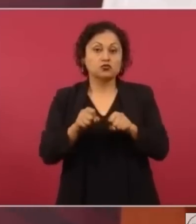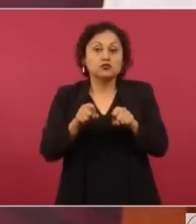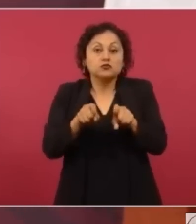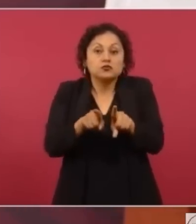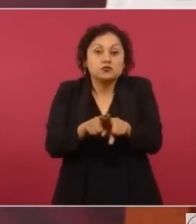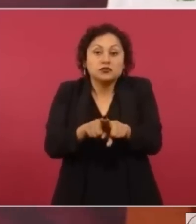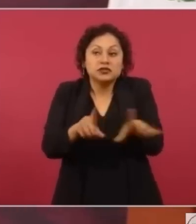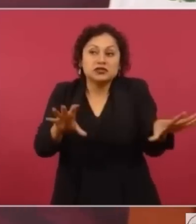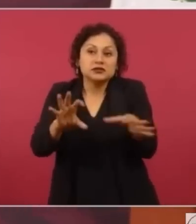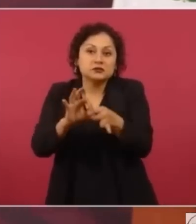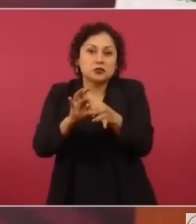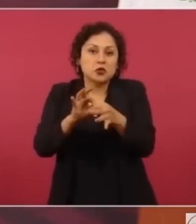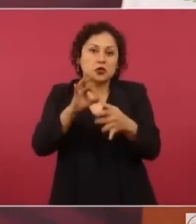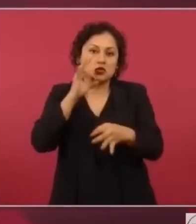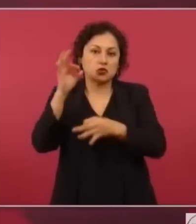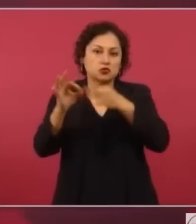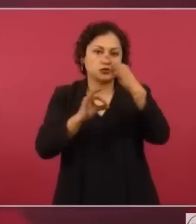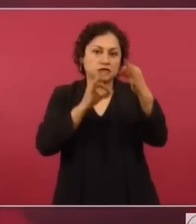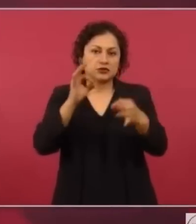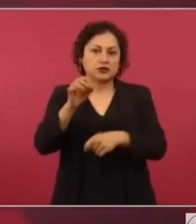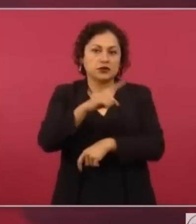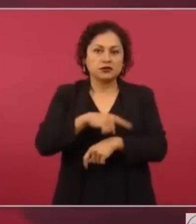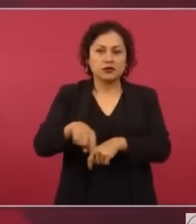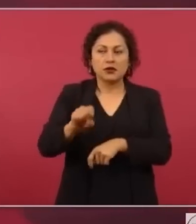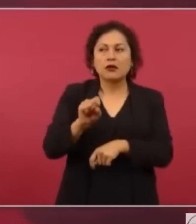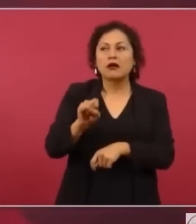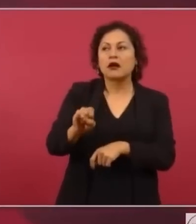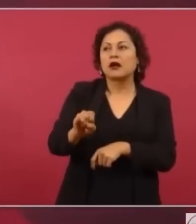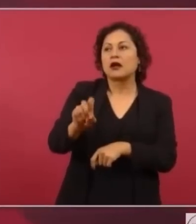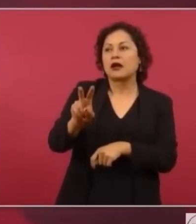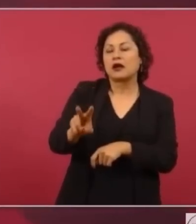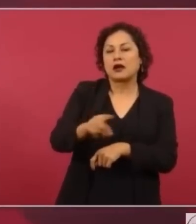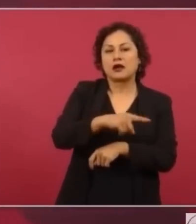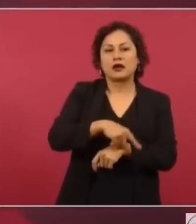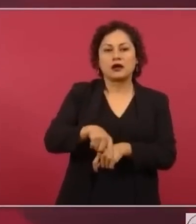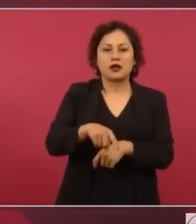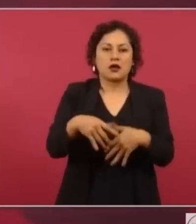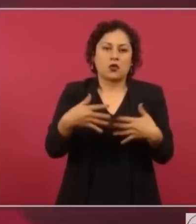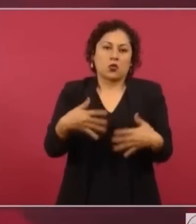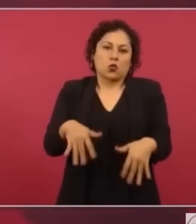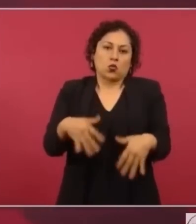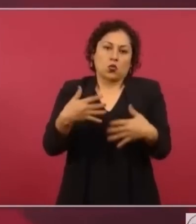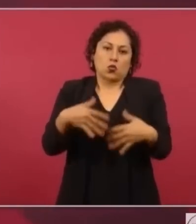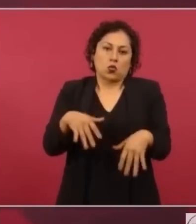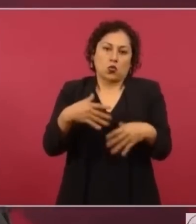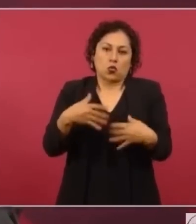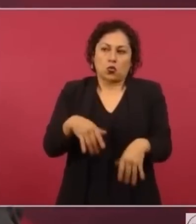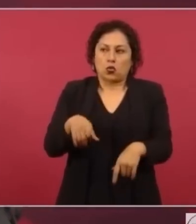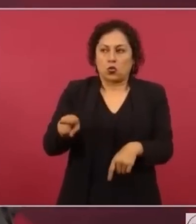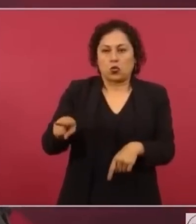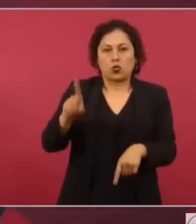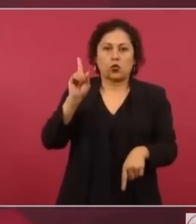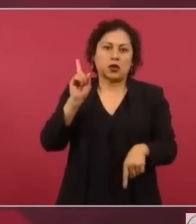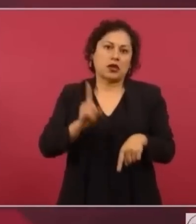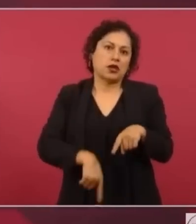Se vuelven paladines de la honestidad, en contra del plagio,